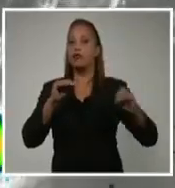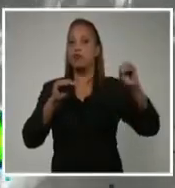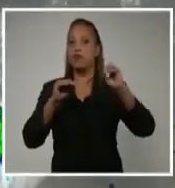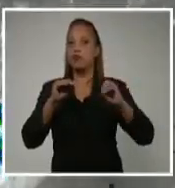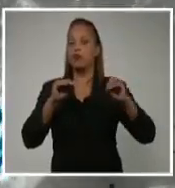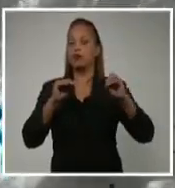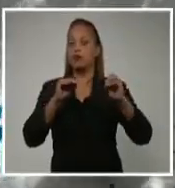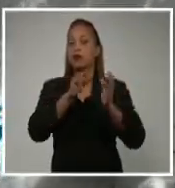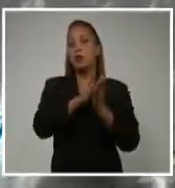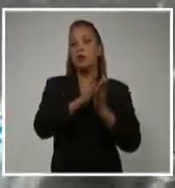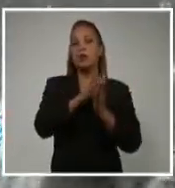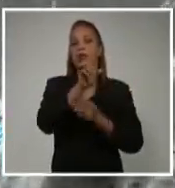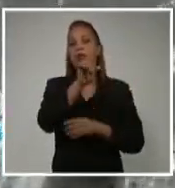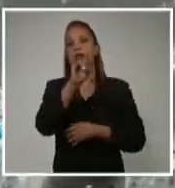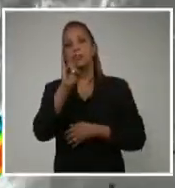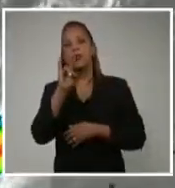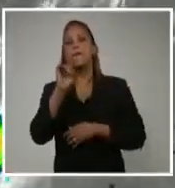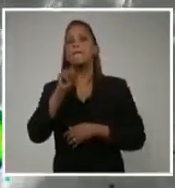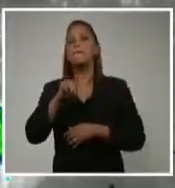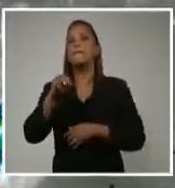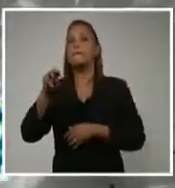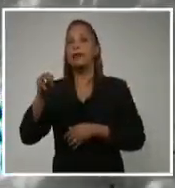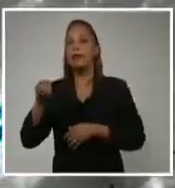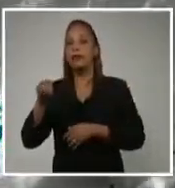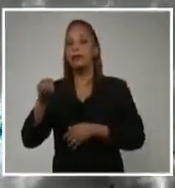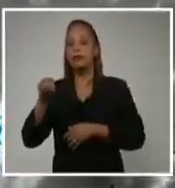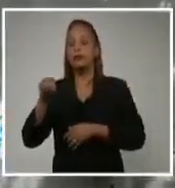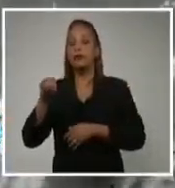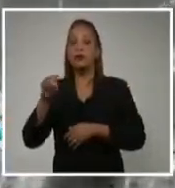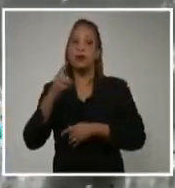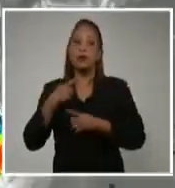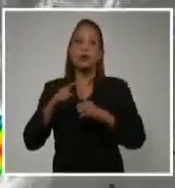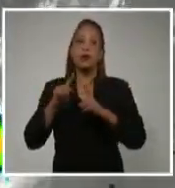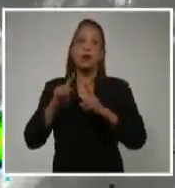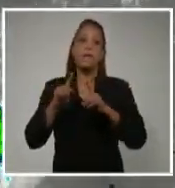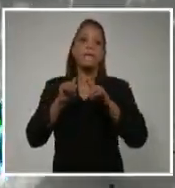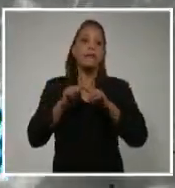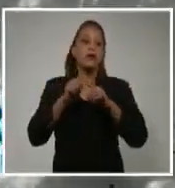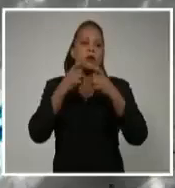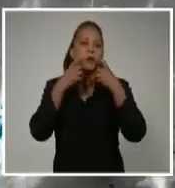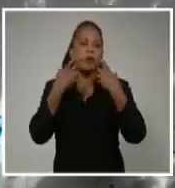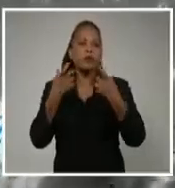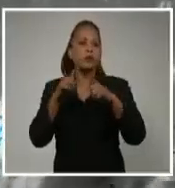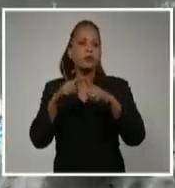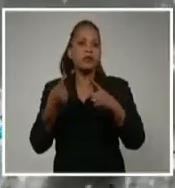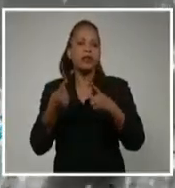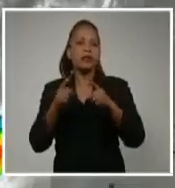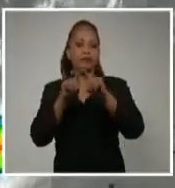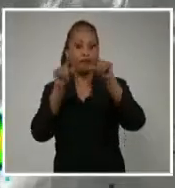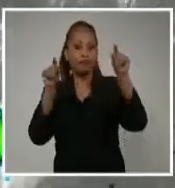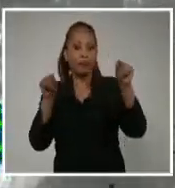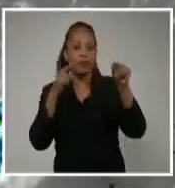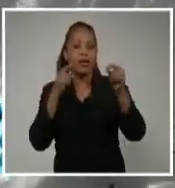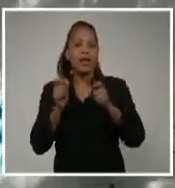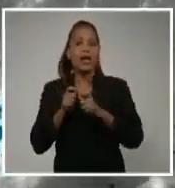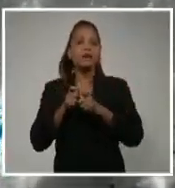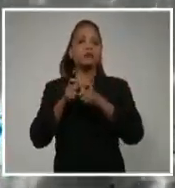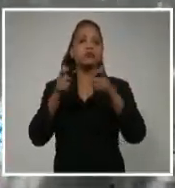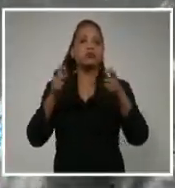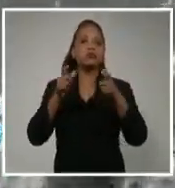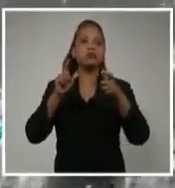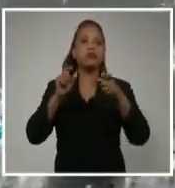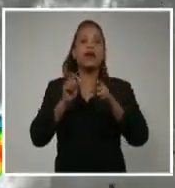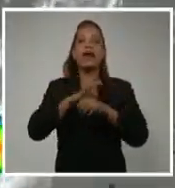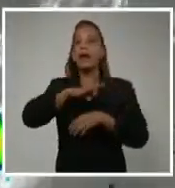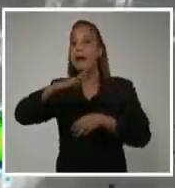significativos, 19 milímetros en jamal. Lo más interesante en esta parte del territorio nacional ha sido el incremento del mar, que ha llegado a